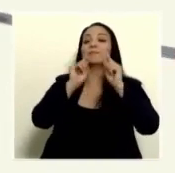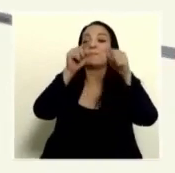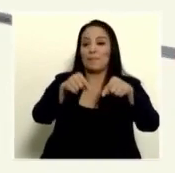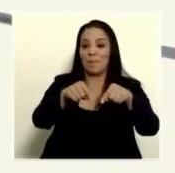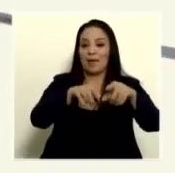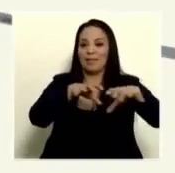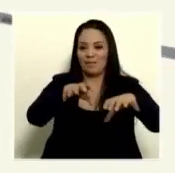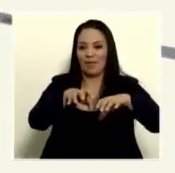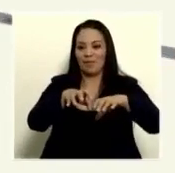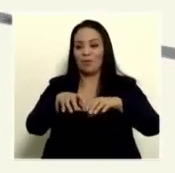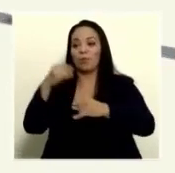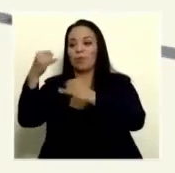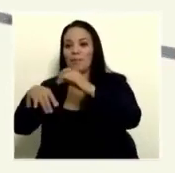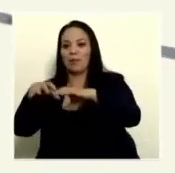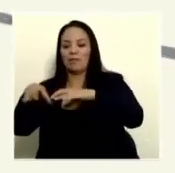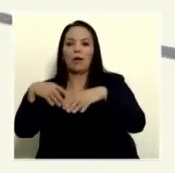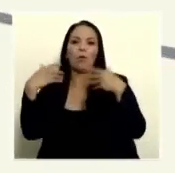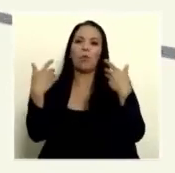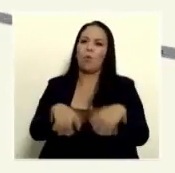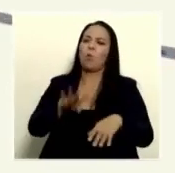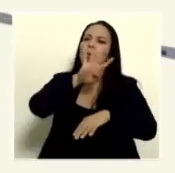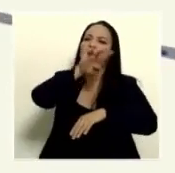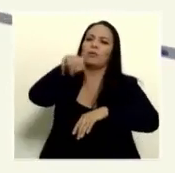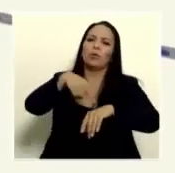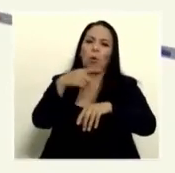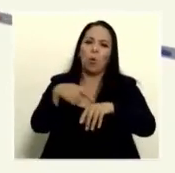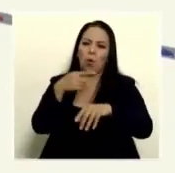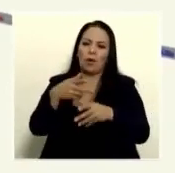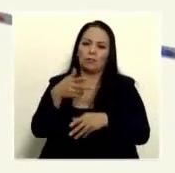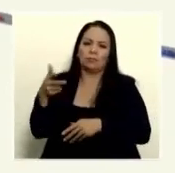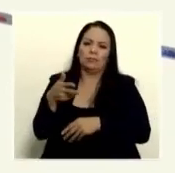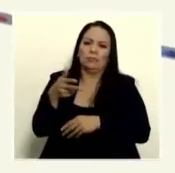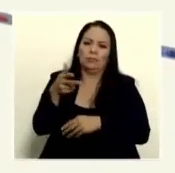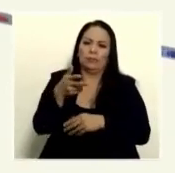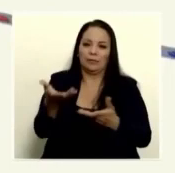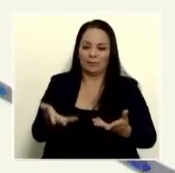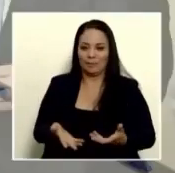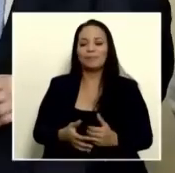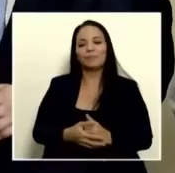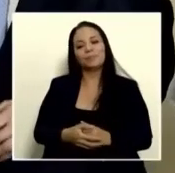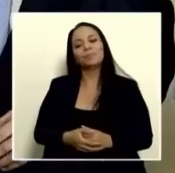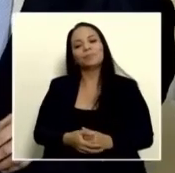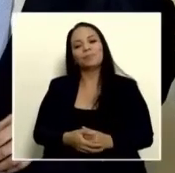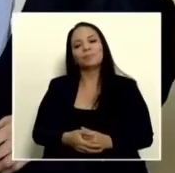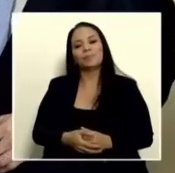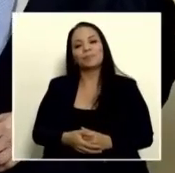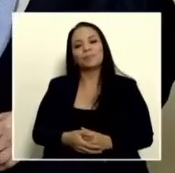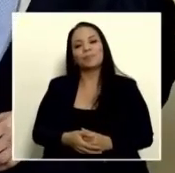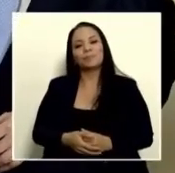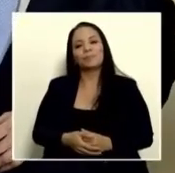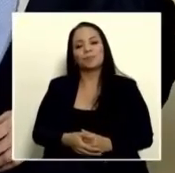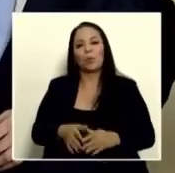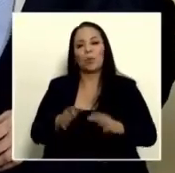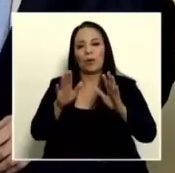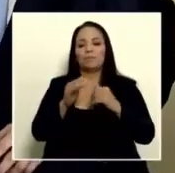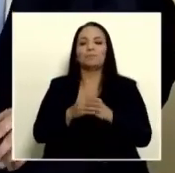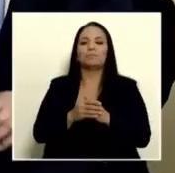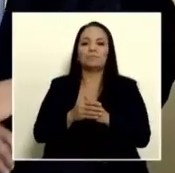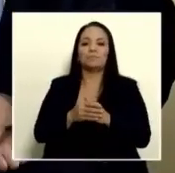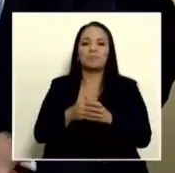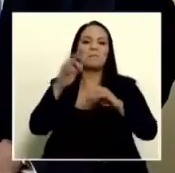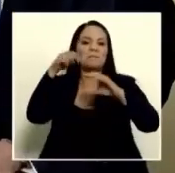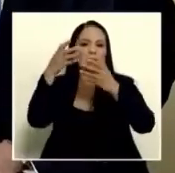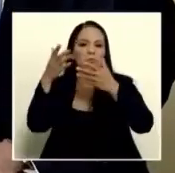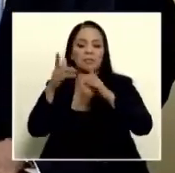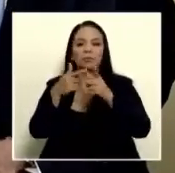podría durar hasta cuatro horas en movilizarse. Yo creo que es suficiente con el video. Tal vez pasamos a la parte de las conclusiones, que es la siguiente